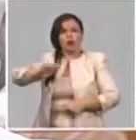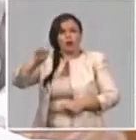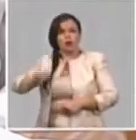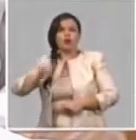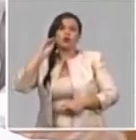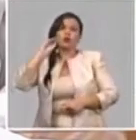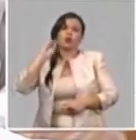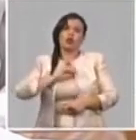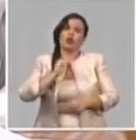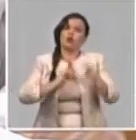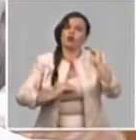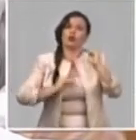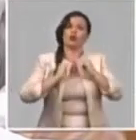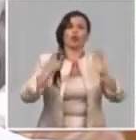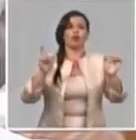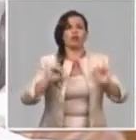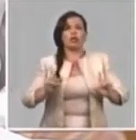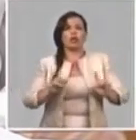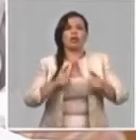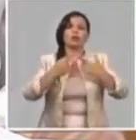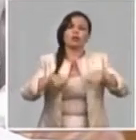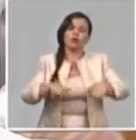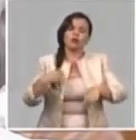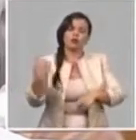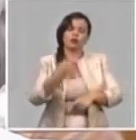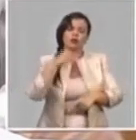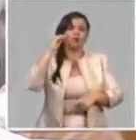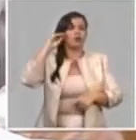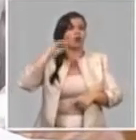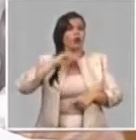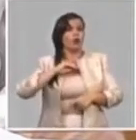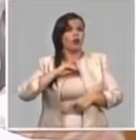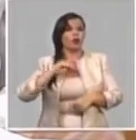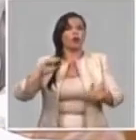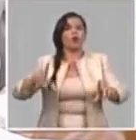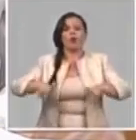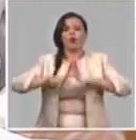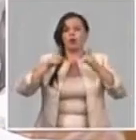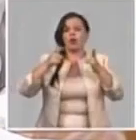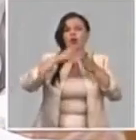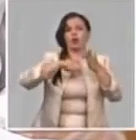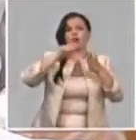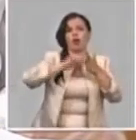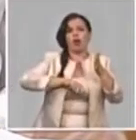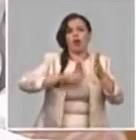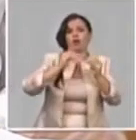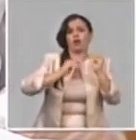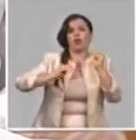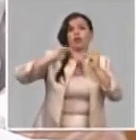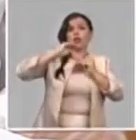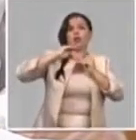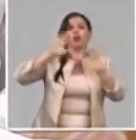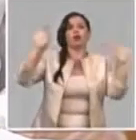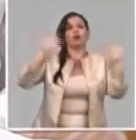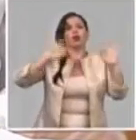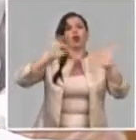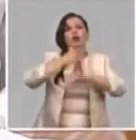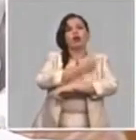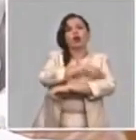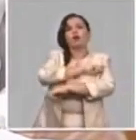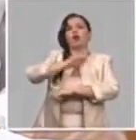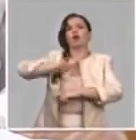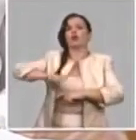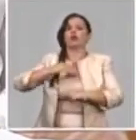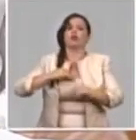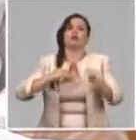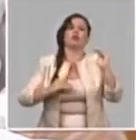necesidad de explicar eso a nuestro pueblo, sabemos que incluso con el sobrecumplimiento de nuestros planos no siempre se logra la satisfacción de la demanda de nuestro pueblo